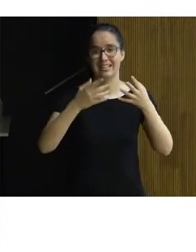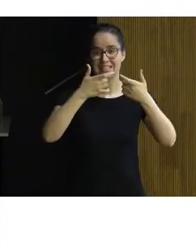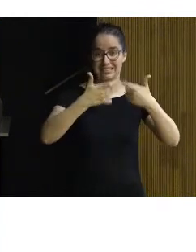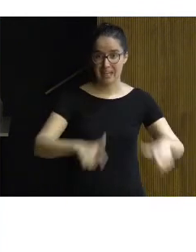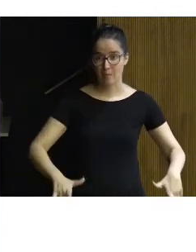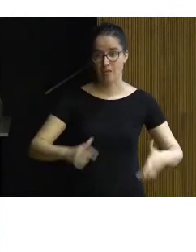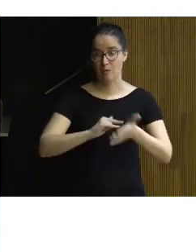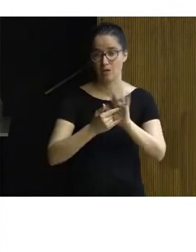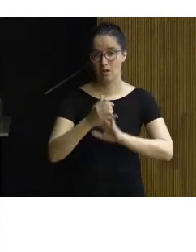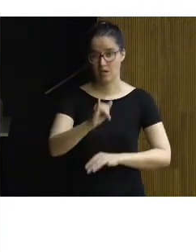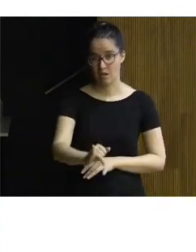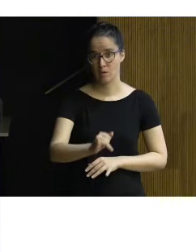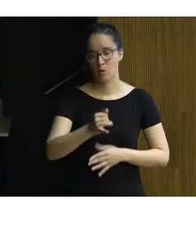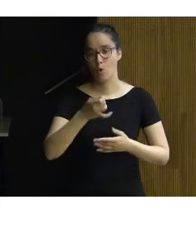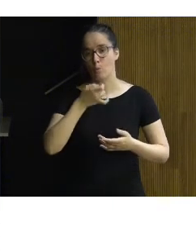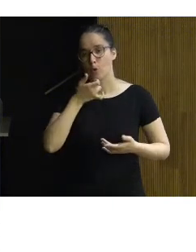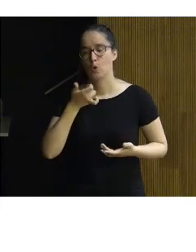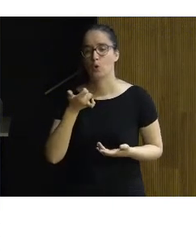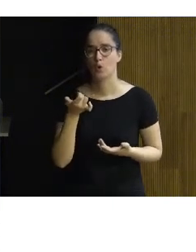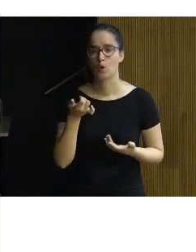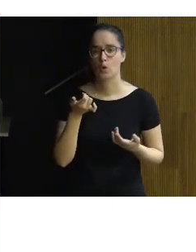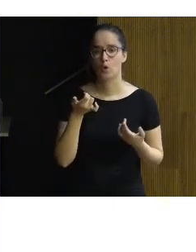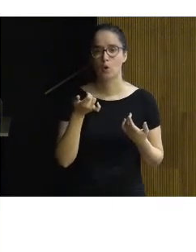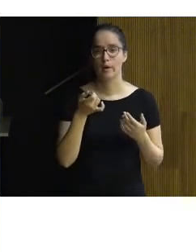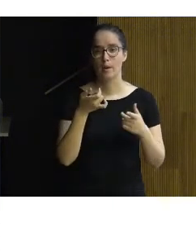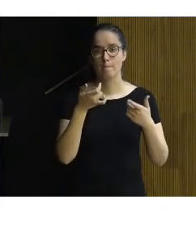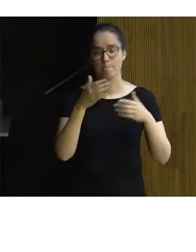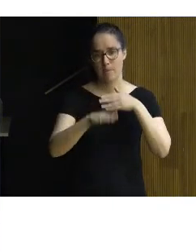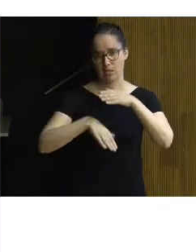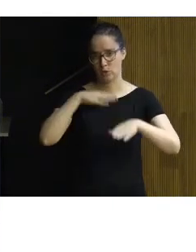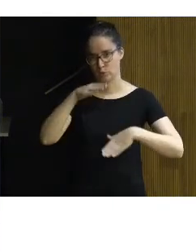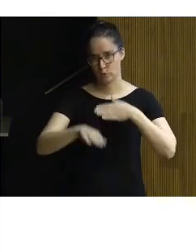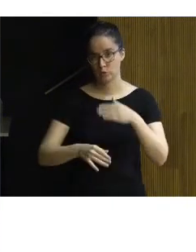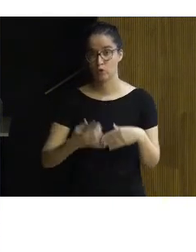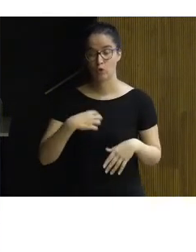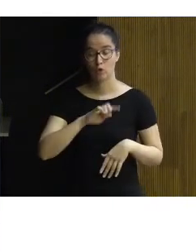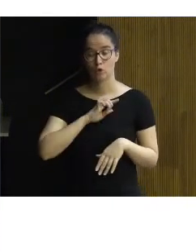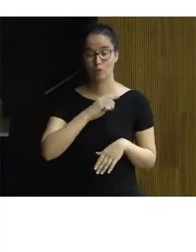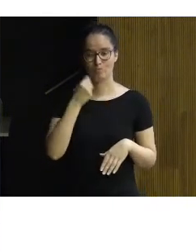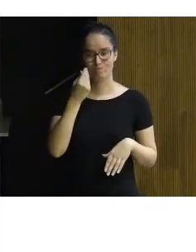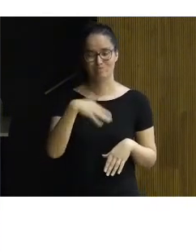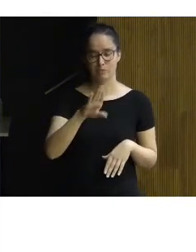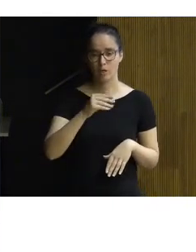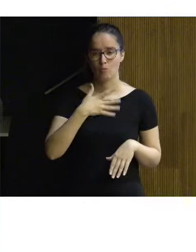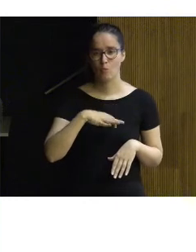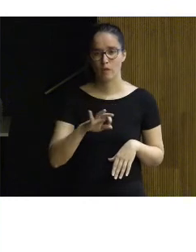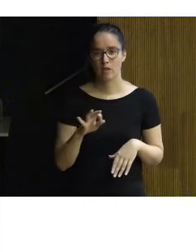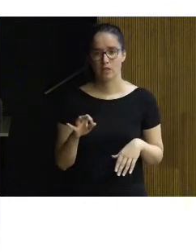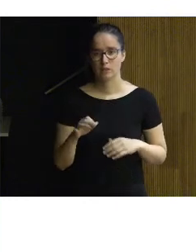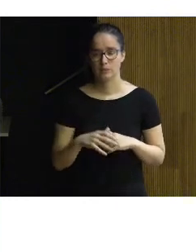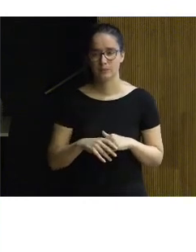tengo, que va descendiendo por diferentes pasos. Nosotros entendíamos que puede haber